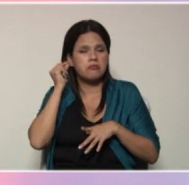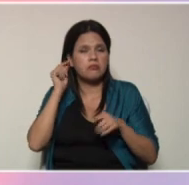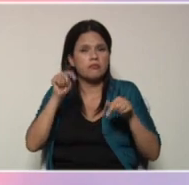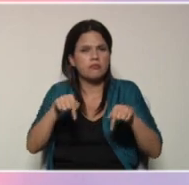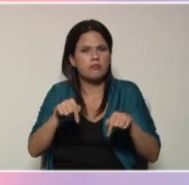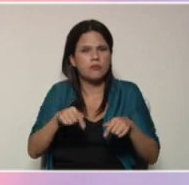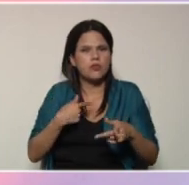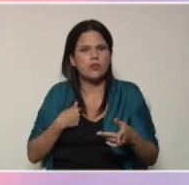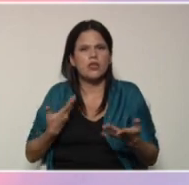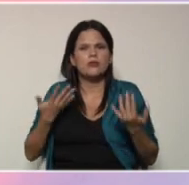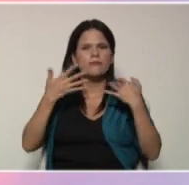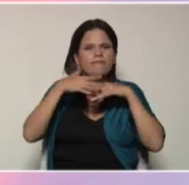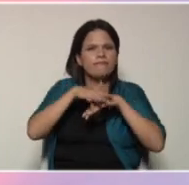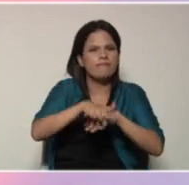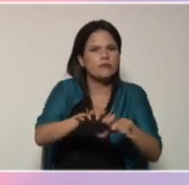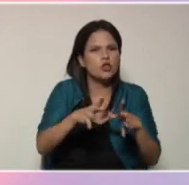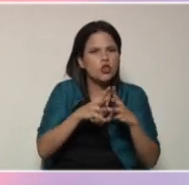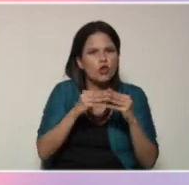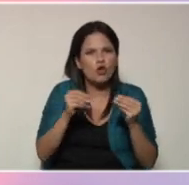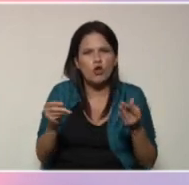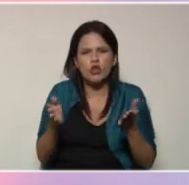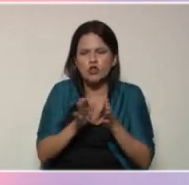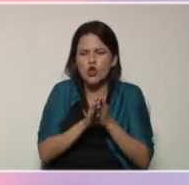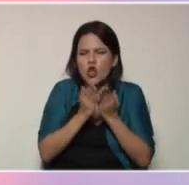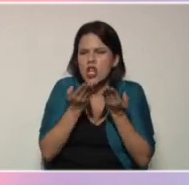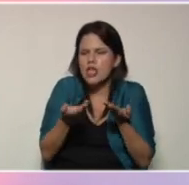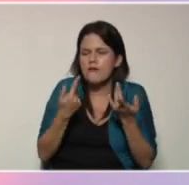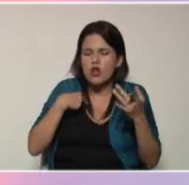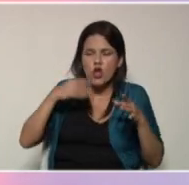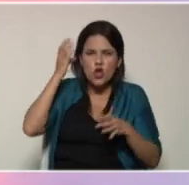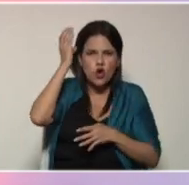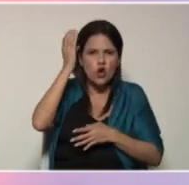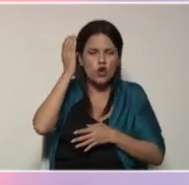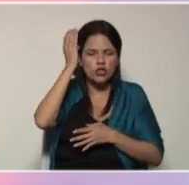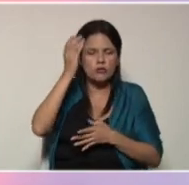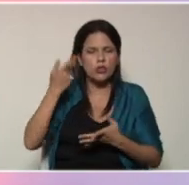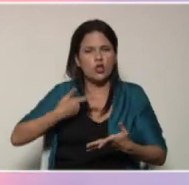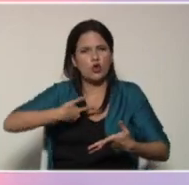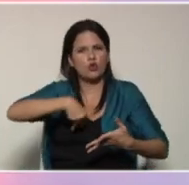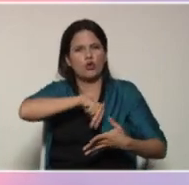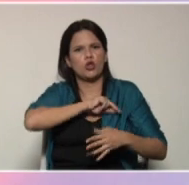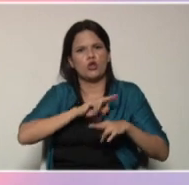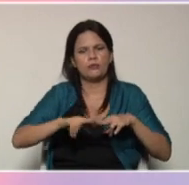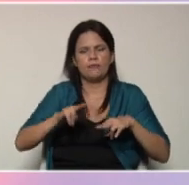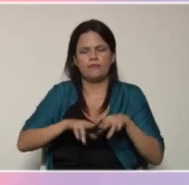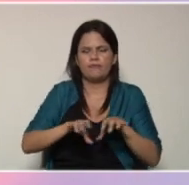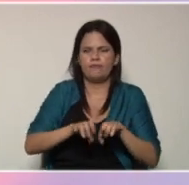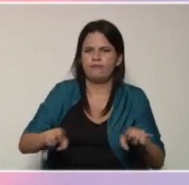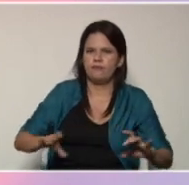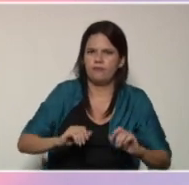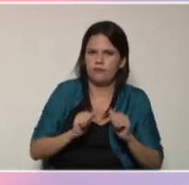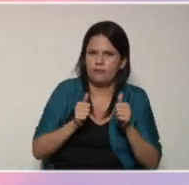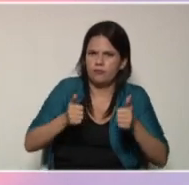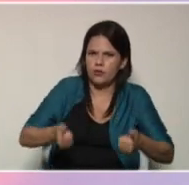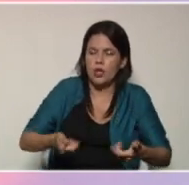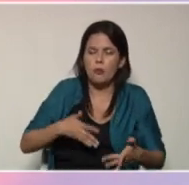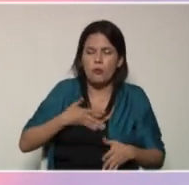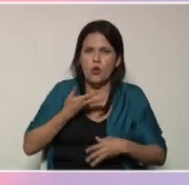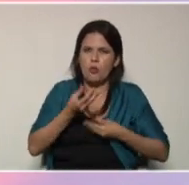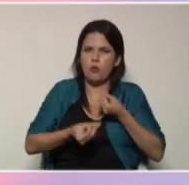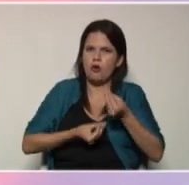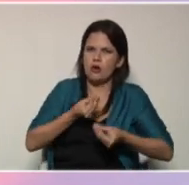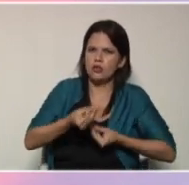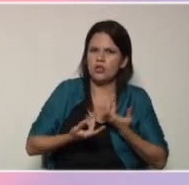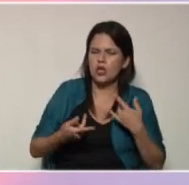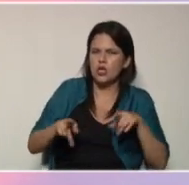involucrar todos esos textos y conocimientos con nuestros niños y niñas de educación inicial. ¿Por qué no? Podemos hacerlo también